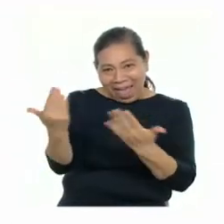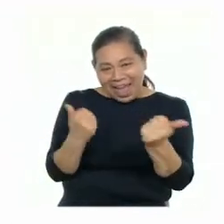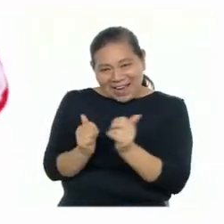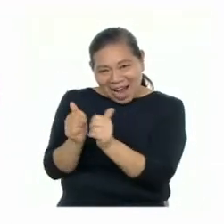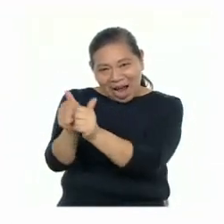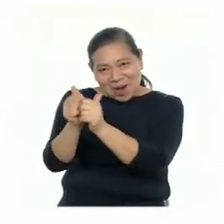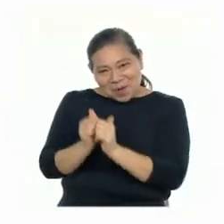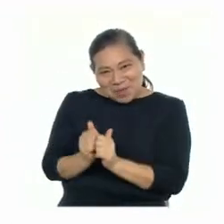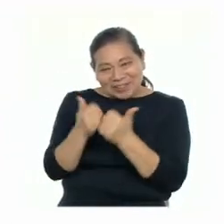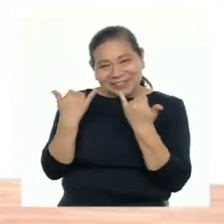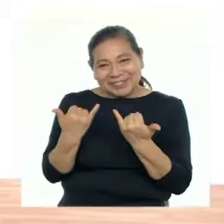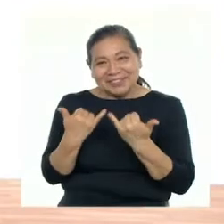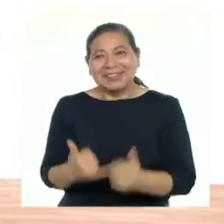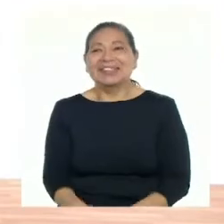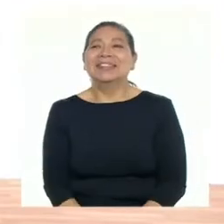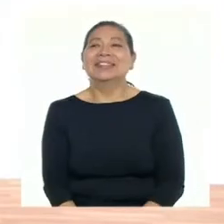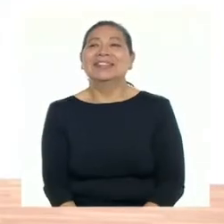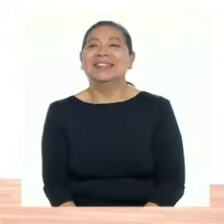¡Acompáñenme!